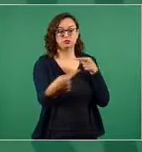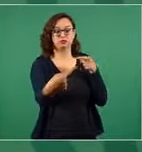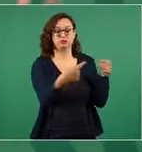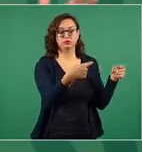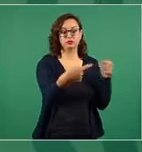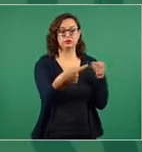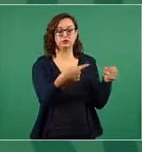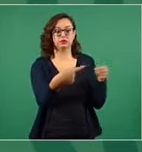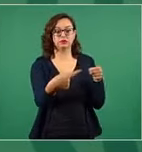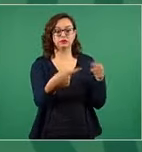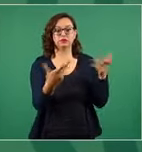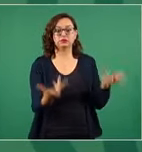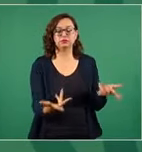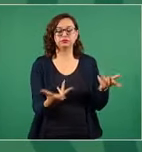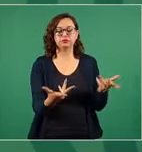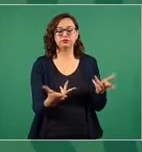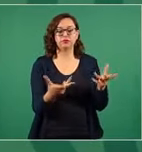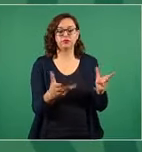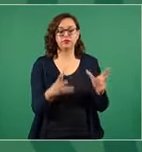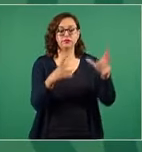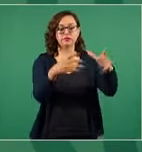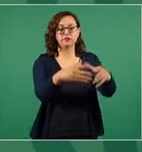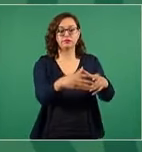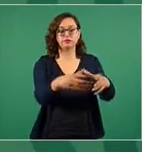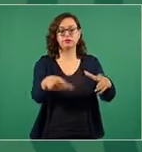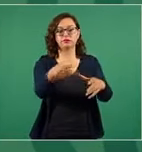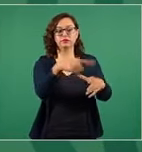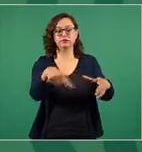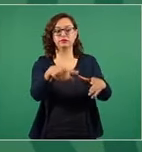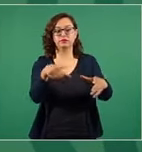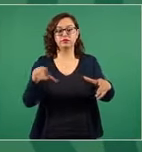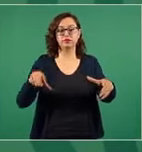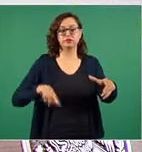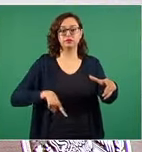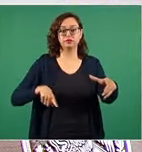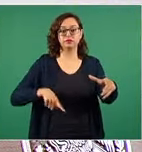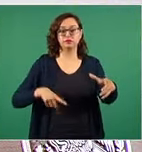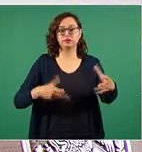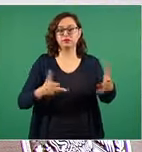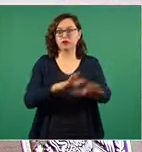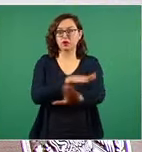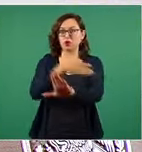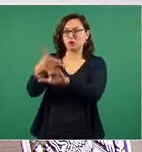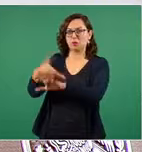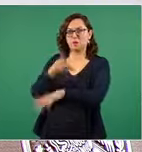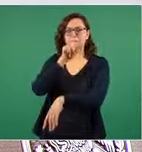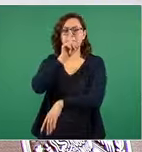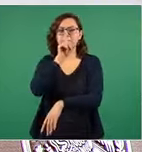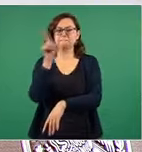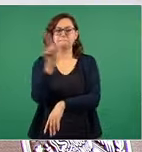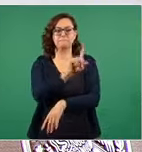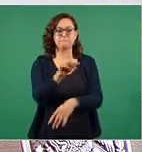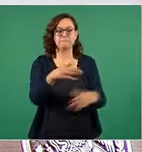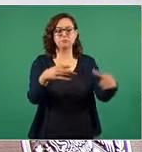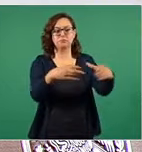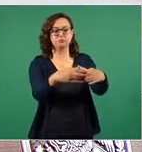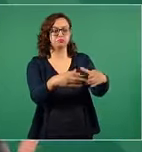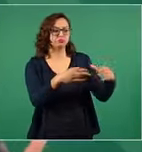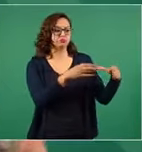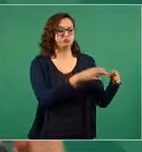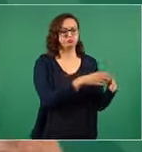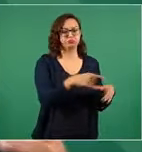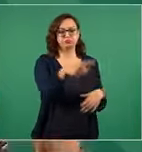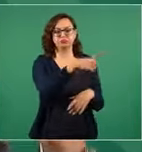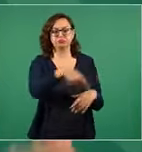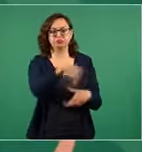de que no era contra el gobierno sino que eran los comisionistas en contra los distribuidores porque